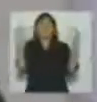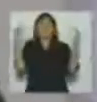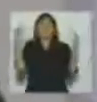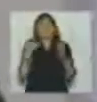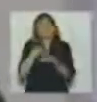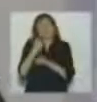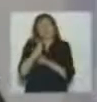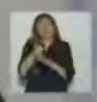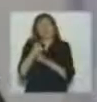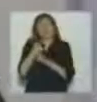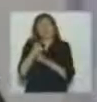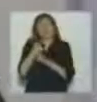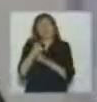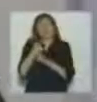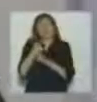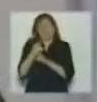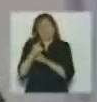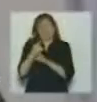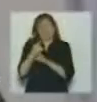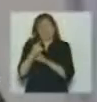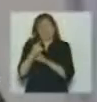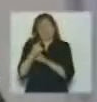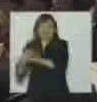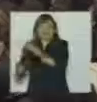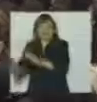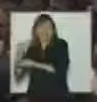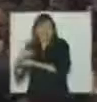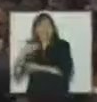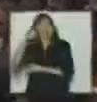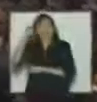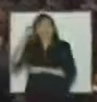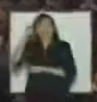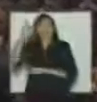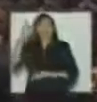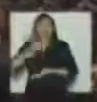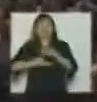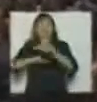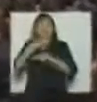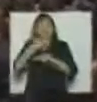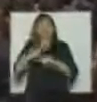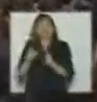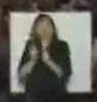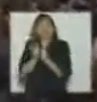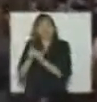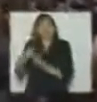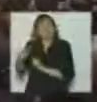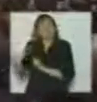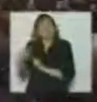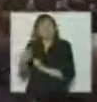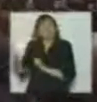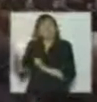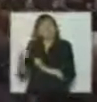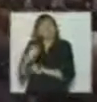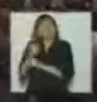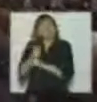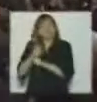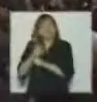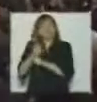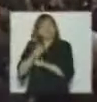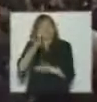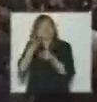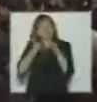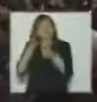habla para comunicar sus ideas a los que están allí a la sociedad pero entre los dos siempre nos hablábamos